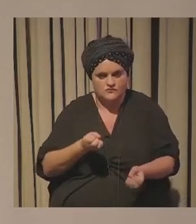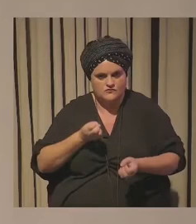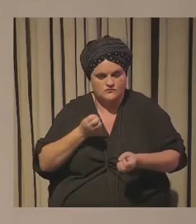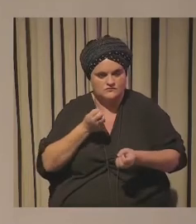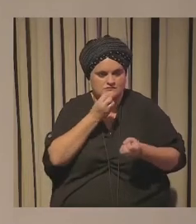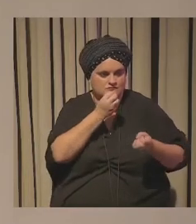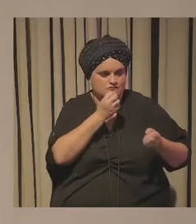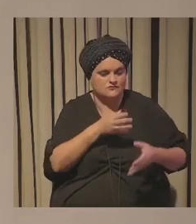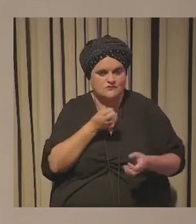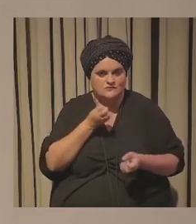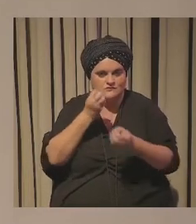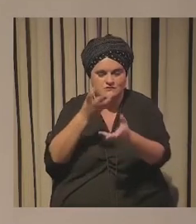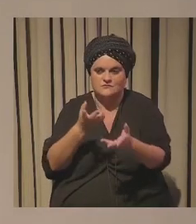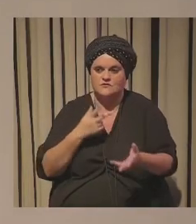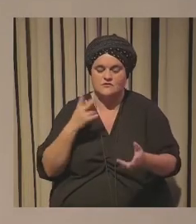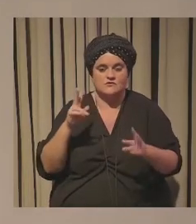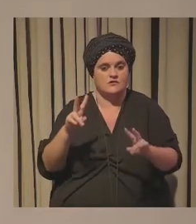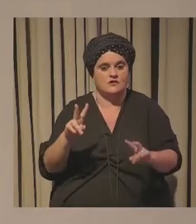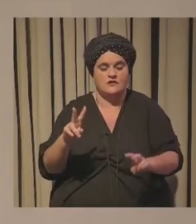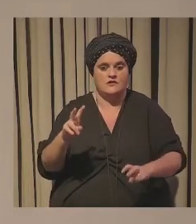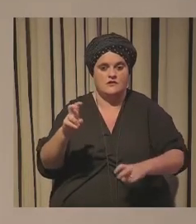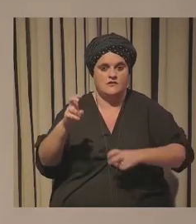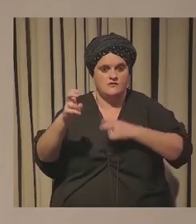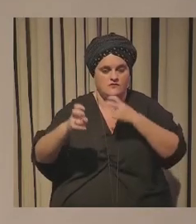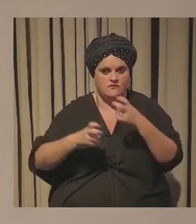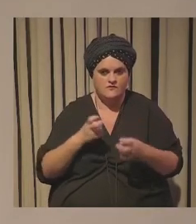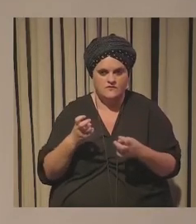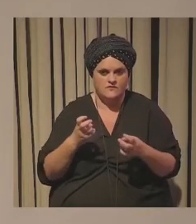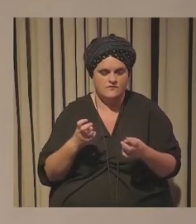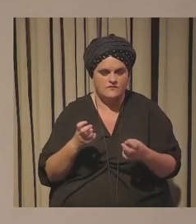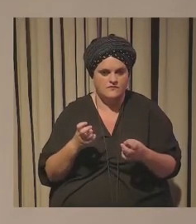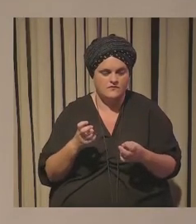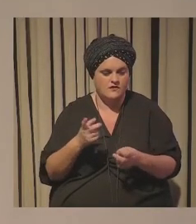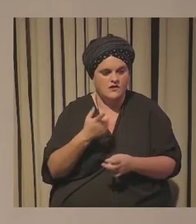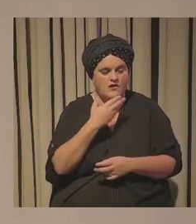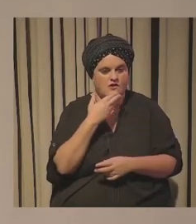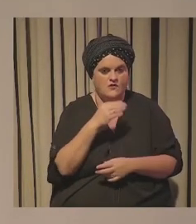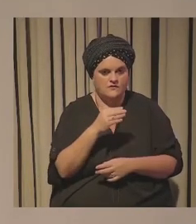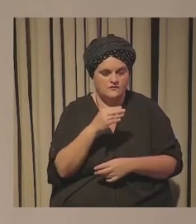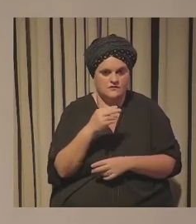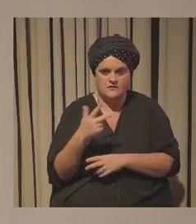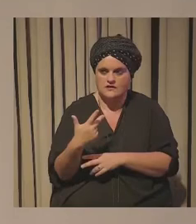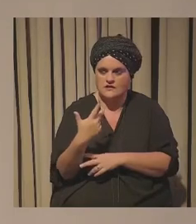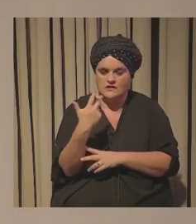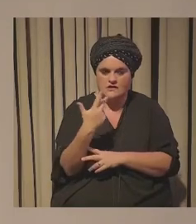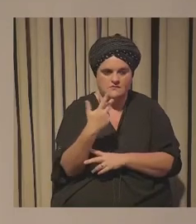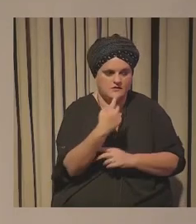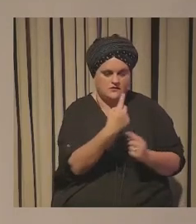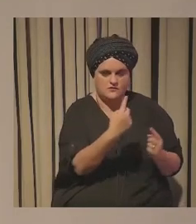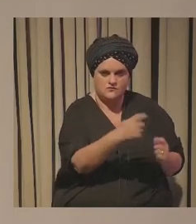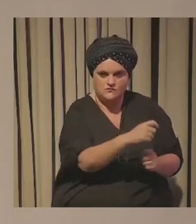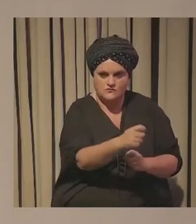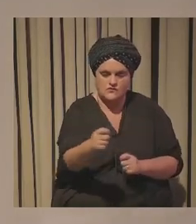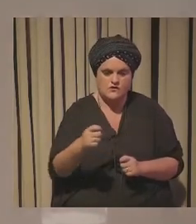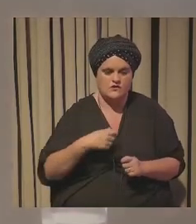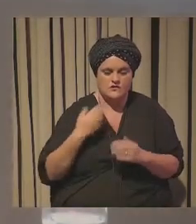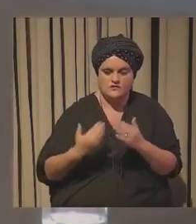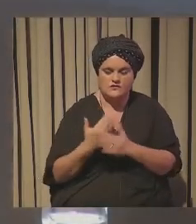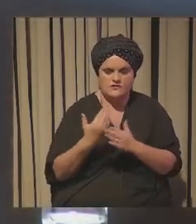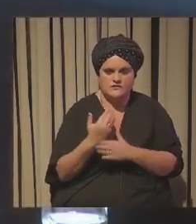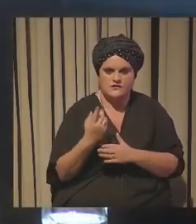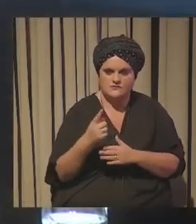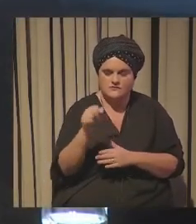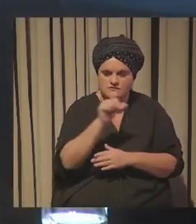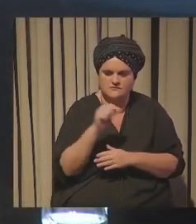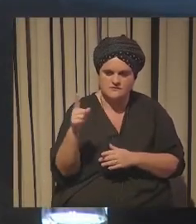es muy innovadora a cada uno de estos nueve jóvenes les hemos dado una cámara se graban en su día a día y una vez a la